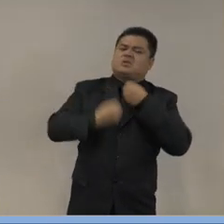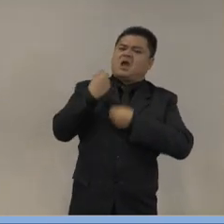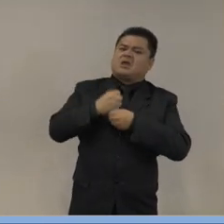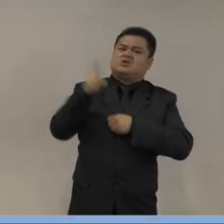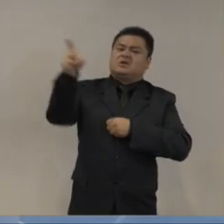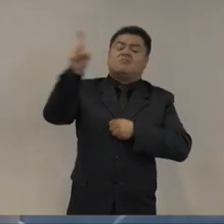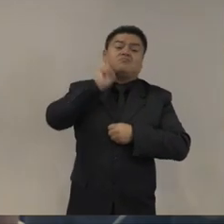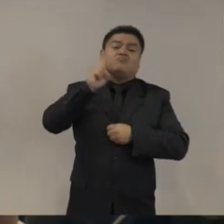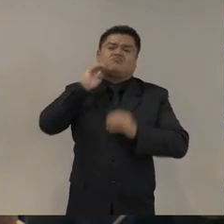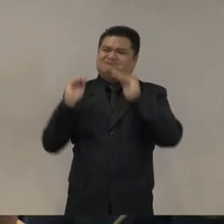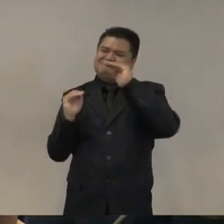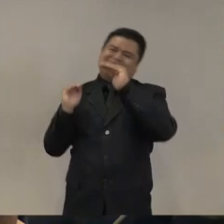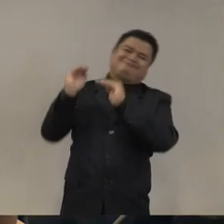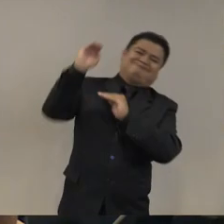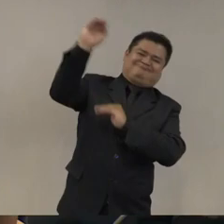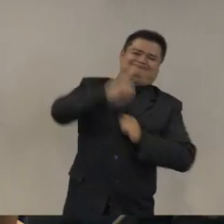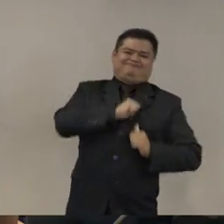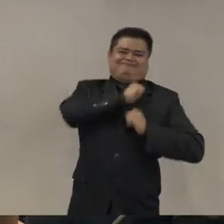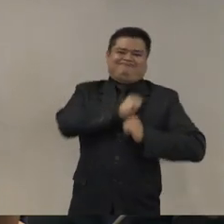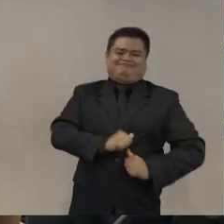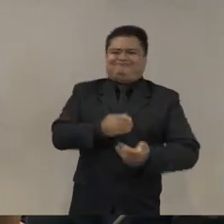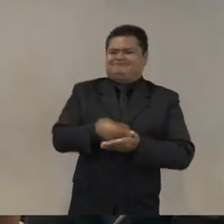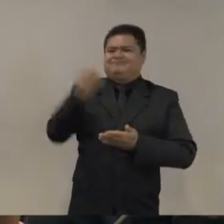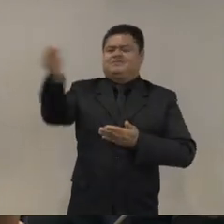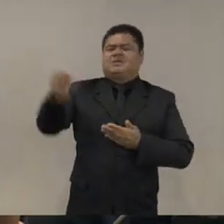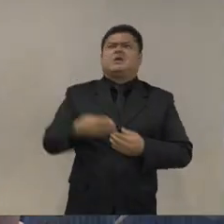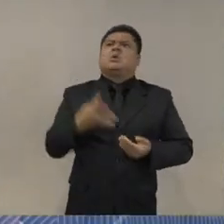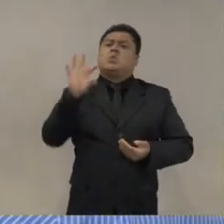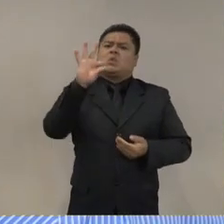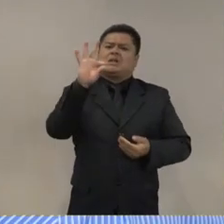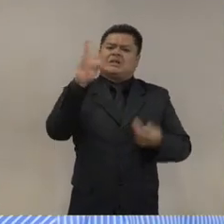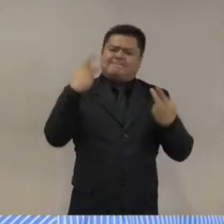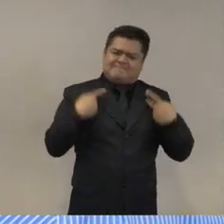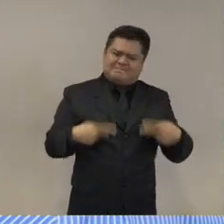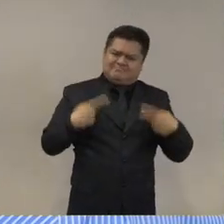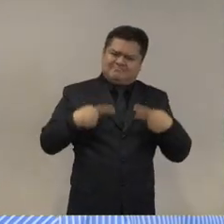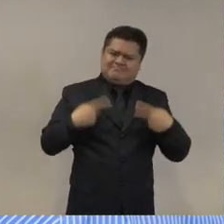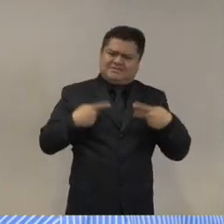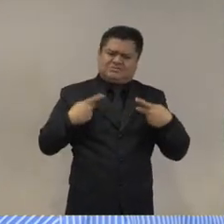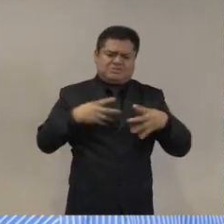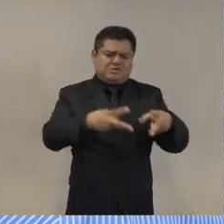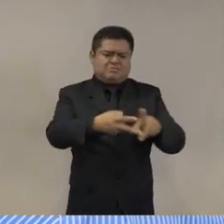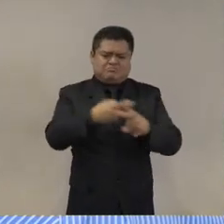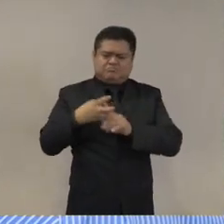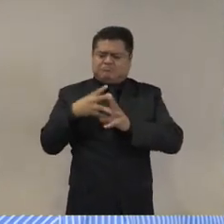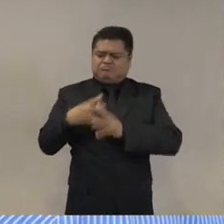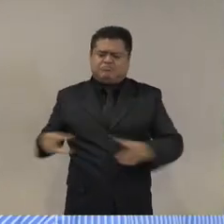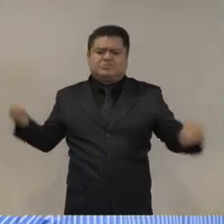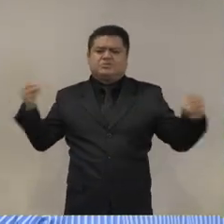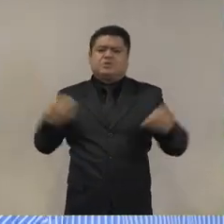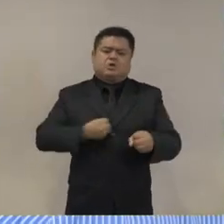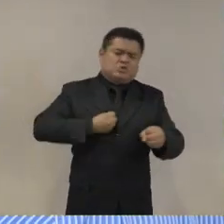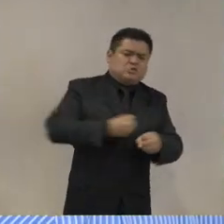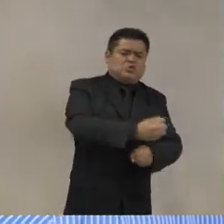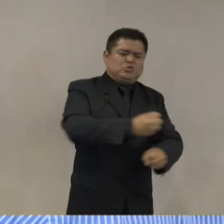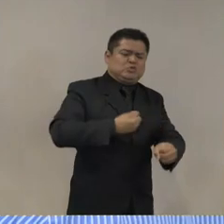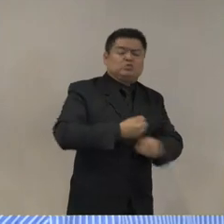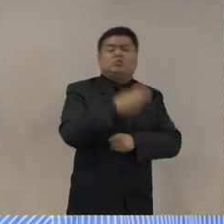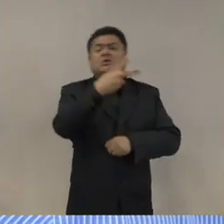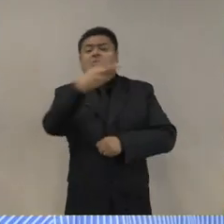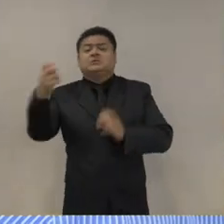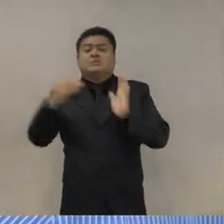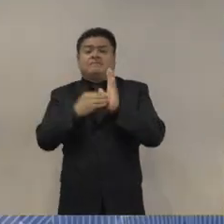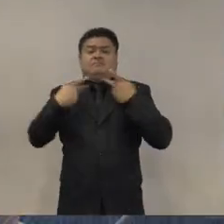Más de 10.000 casos de denuncias de tortura, más de 40.000 casos de desaparición, 200.000 asesinatos, y además el